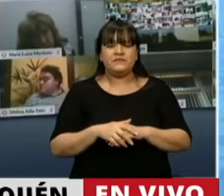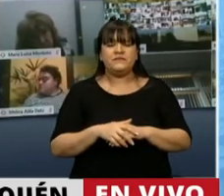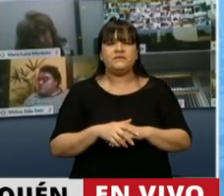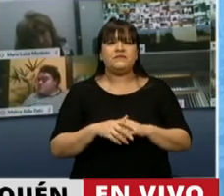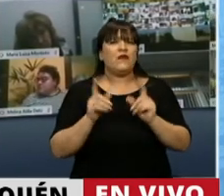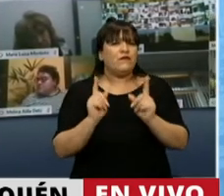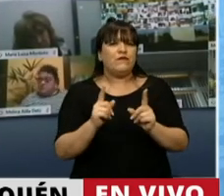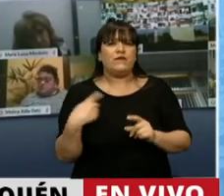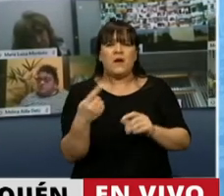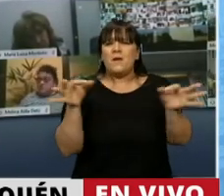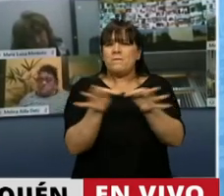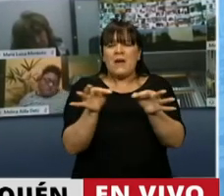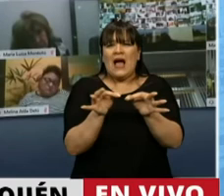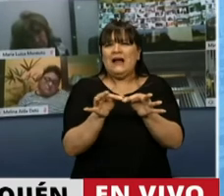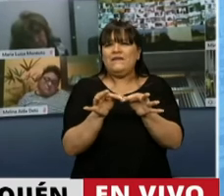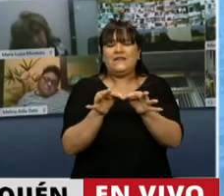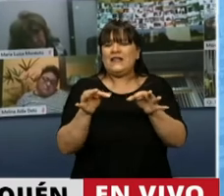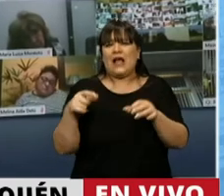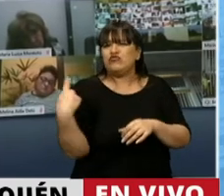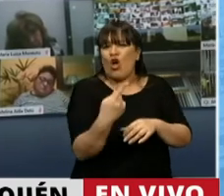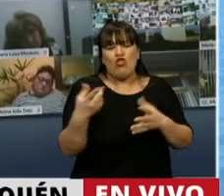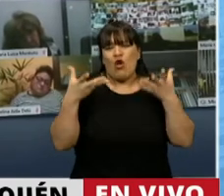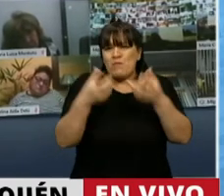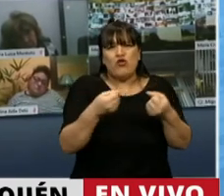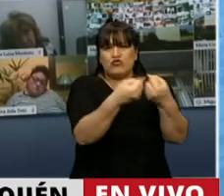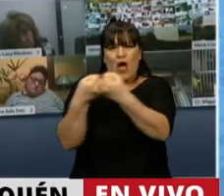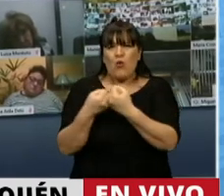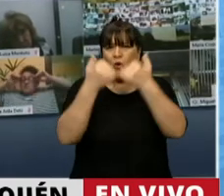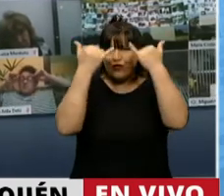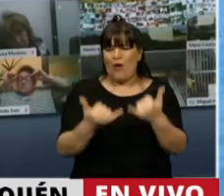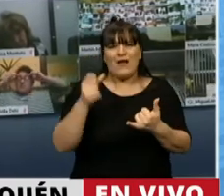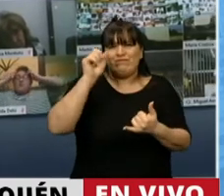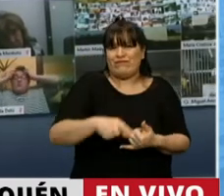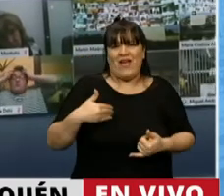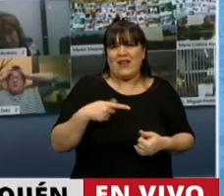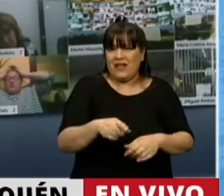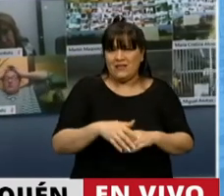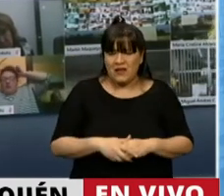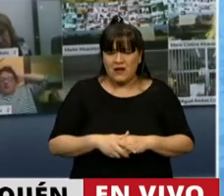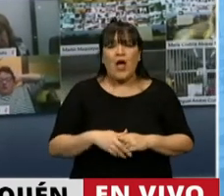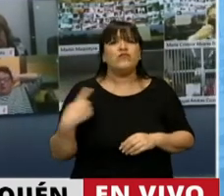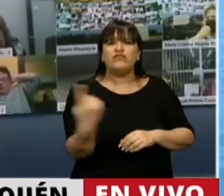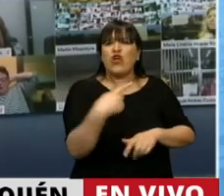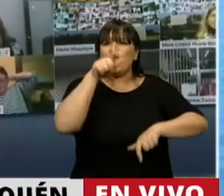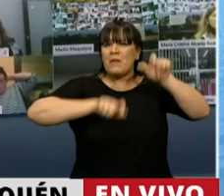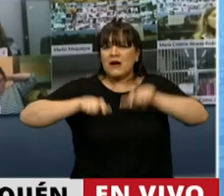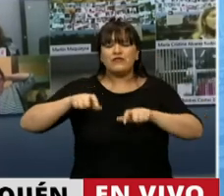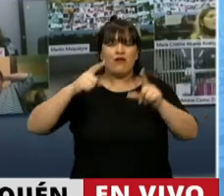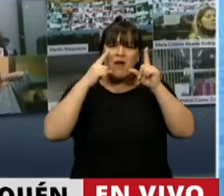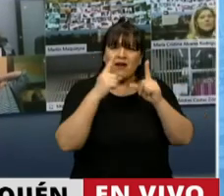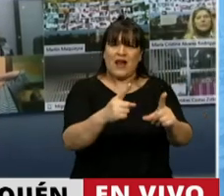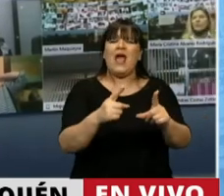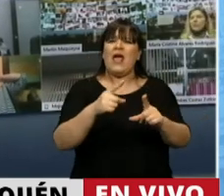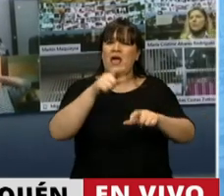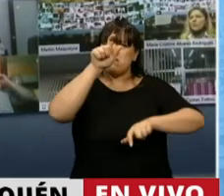erguido aún. Demos gracias a Dios por ello. La dignidad del hombre reside en su facultad de creer. La conciencia